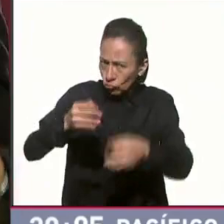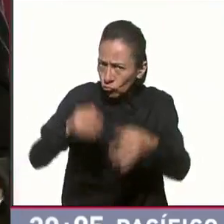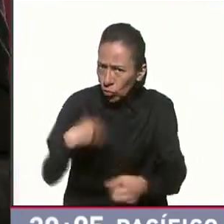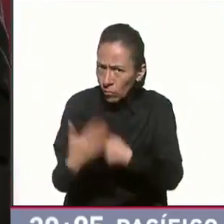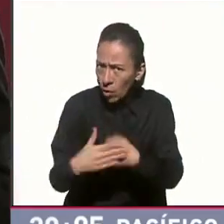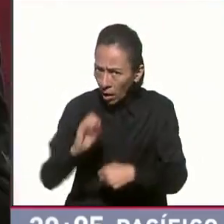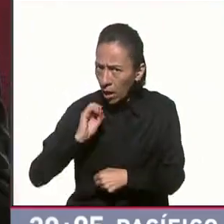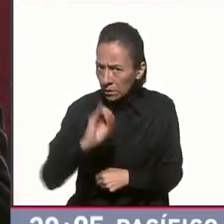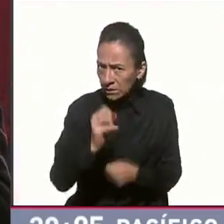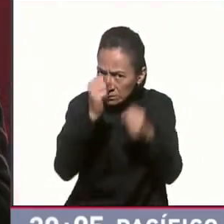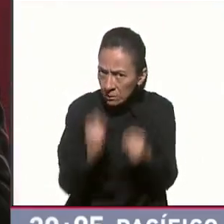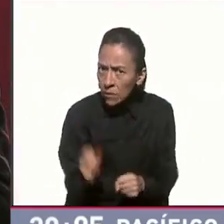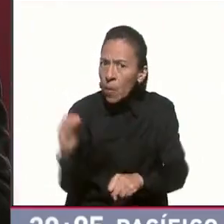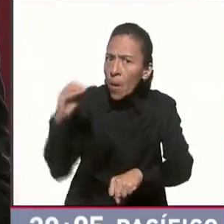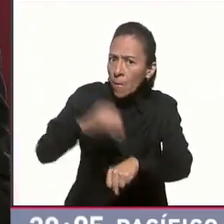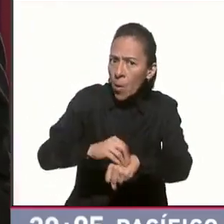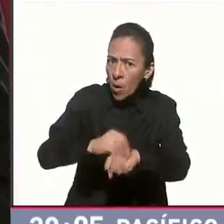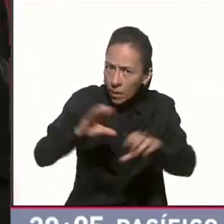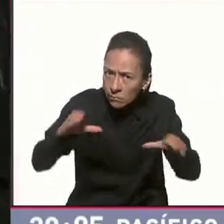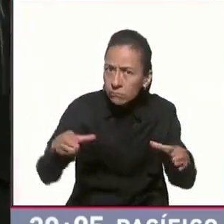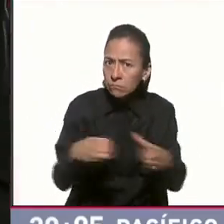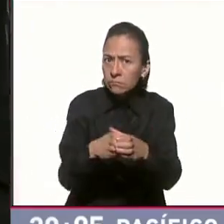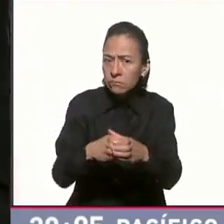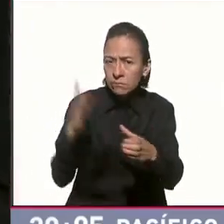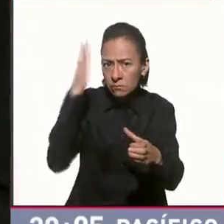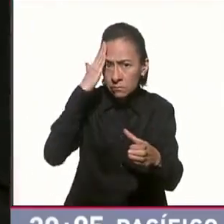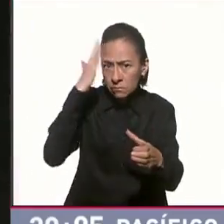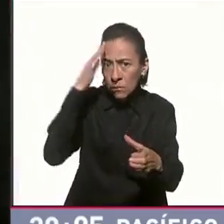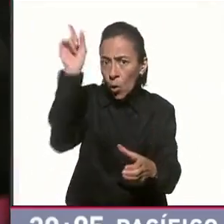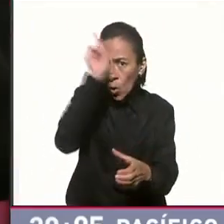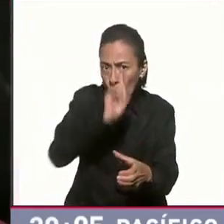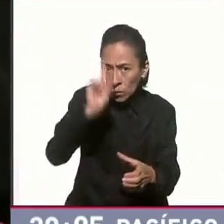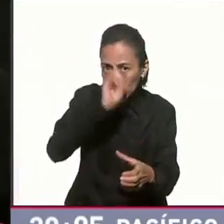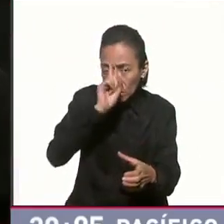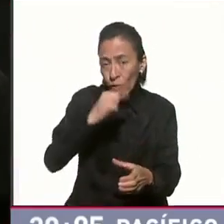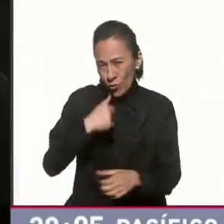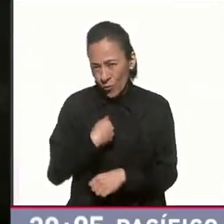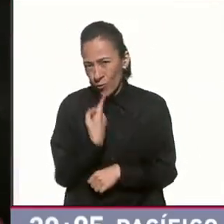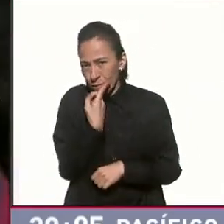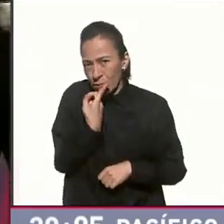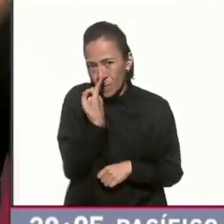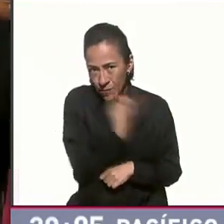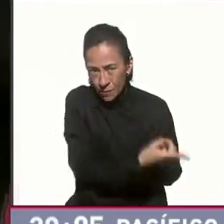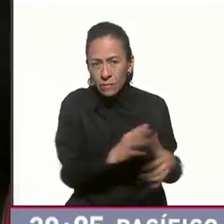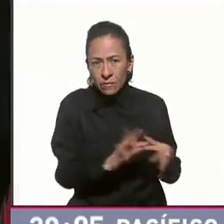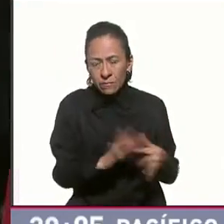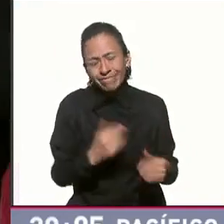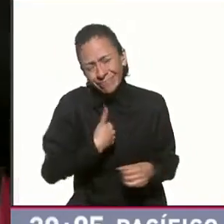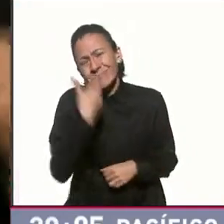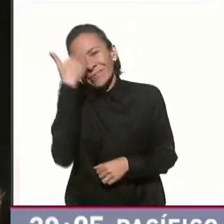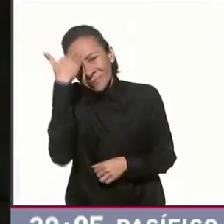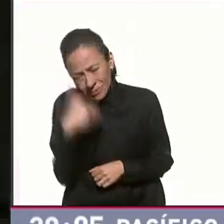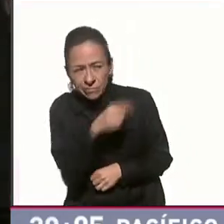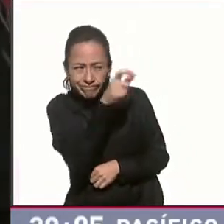consejo. Y le dije, aunque tú no puedes